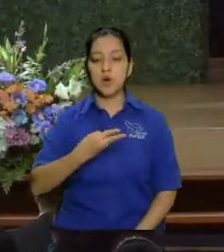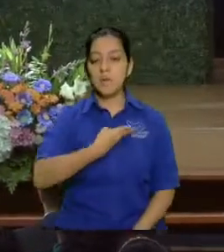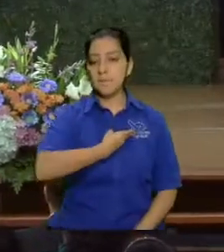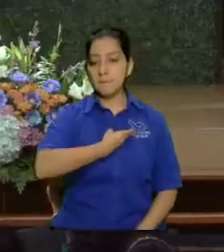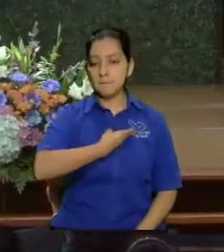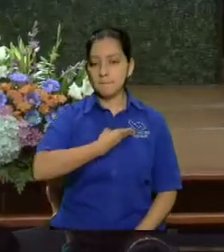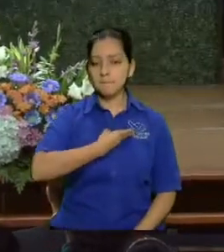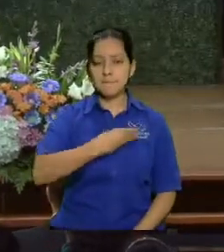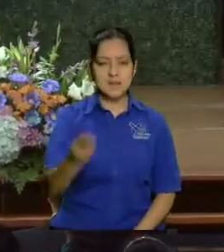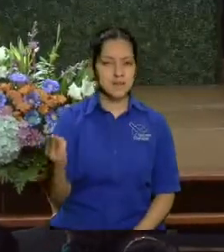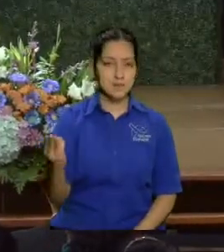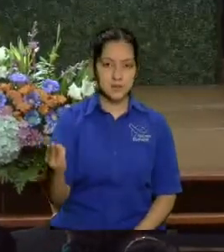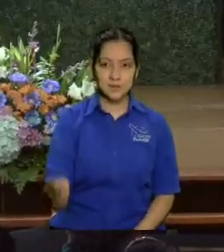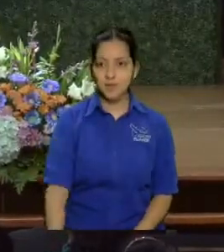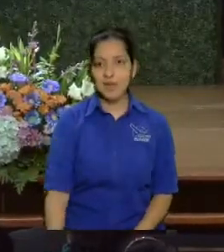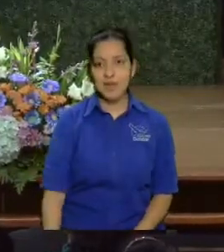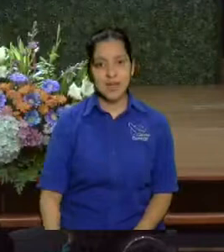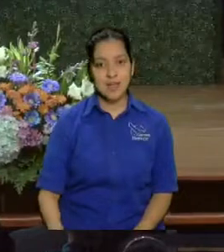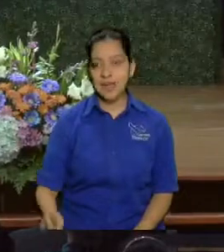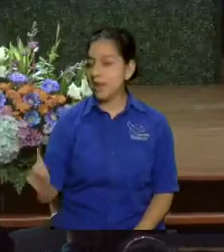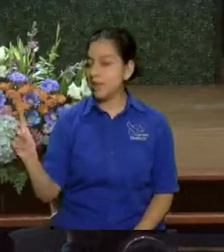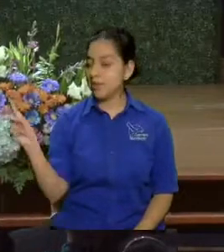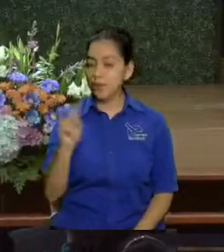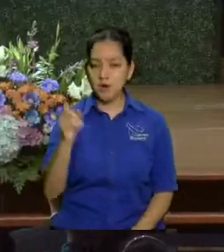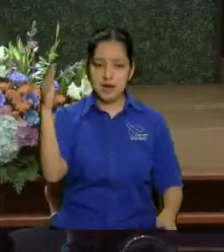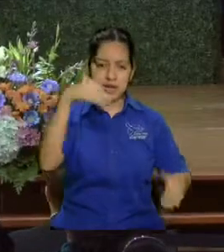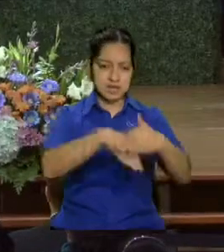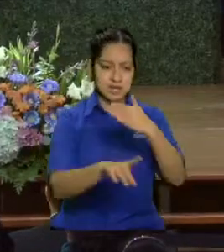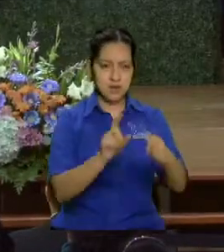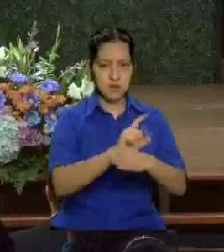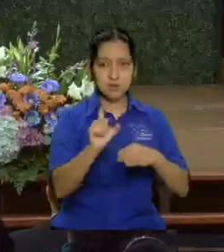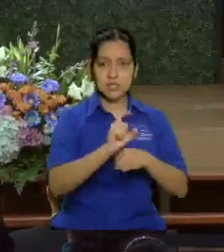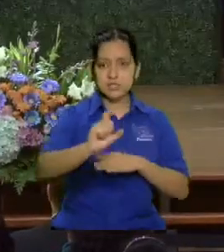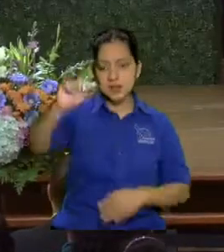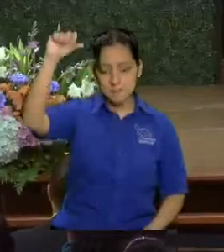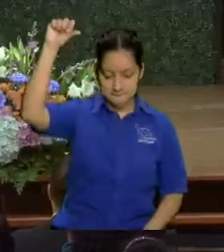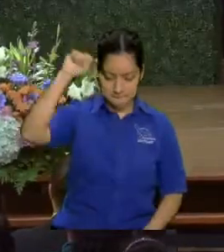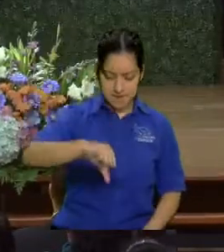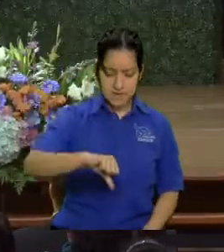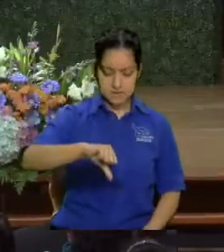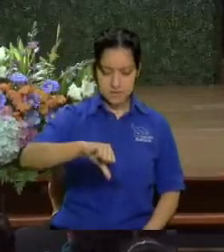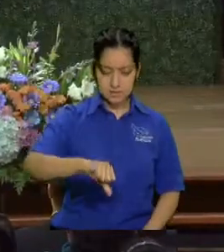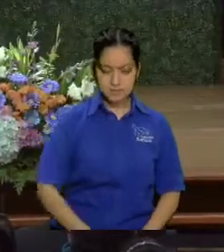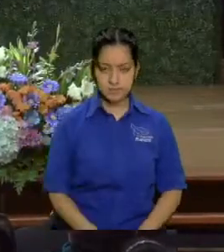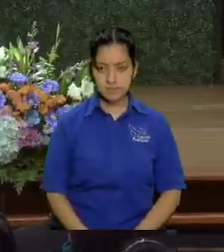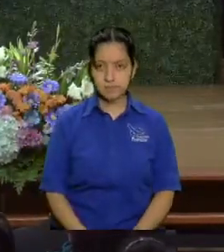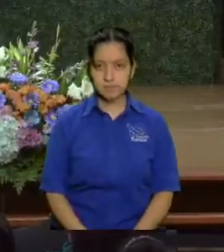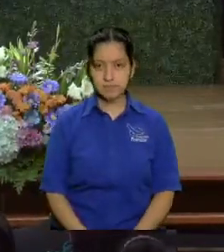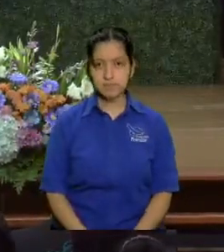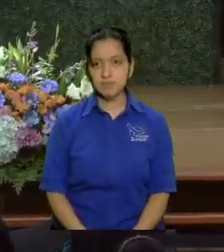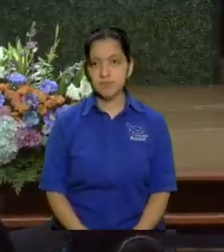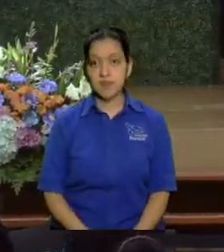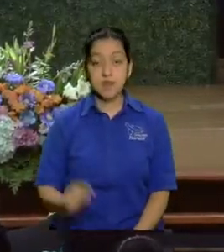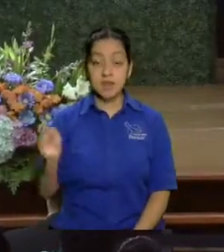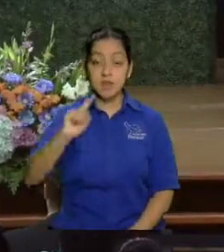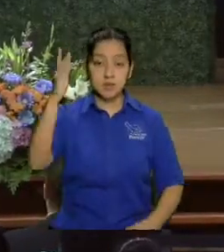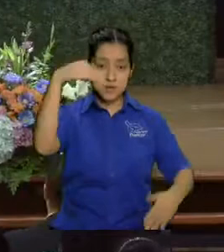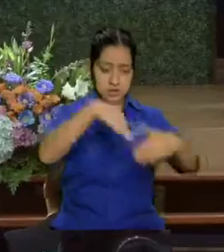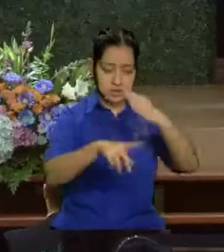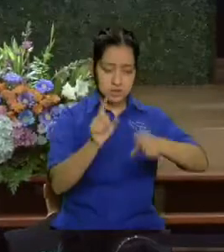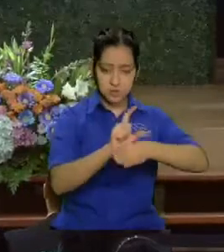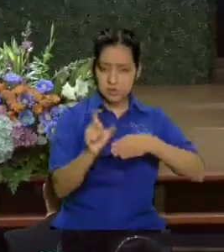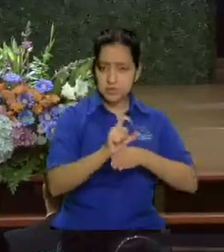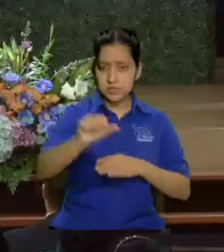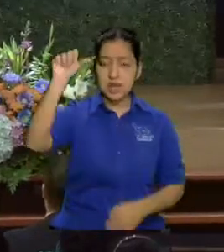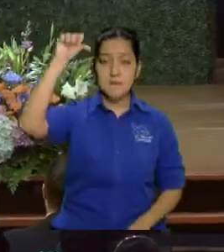cochina perdón bueno no sé si se vale decir eso en oración pero que no entren cosas sucias